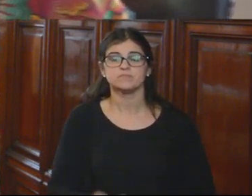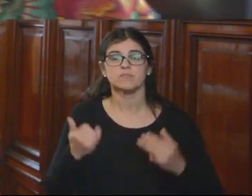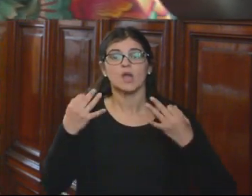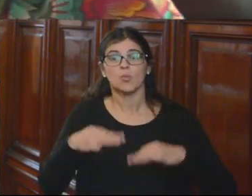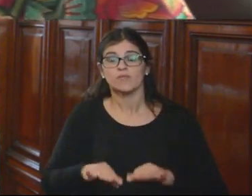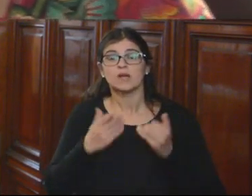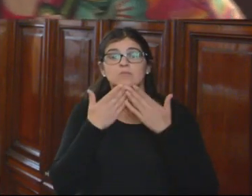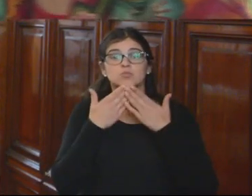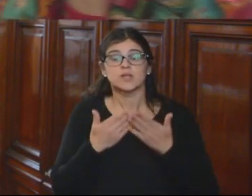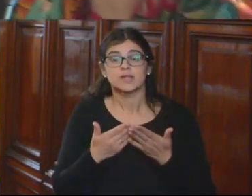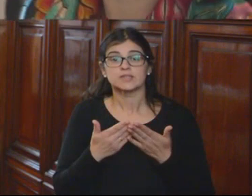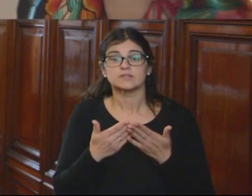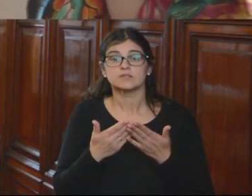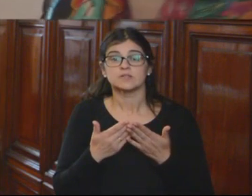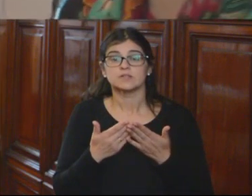muchas gracias.